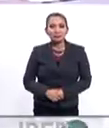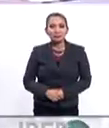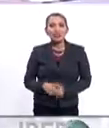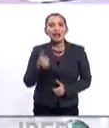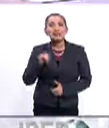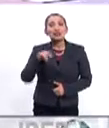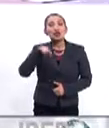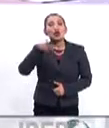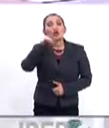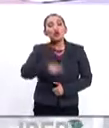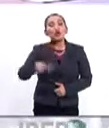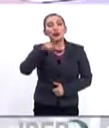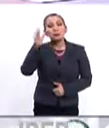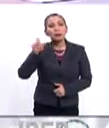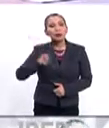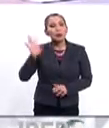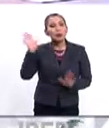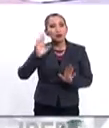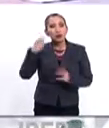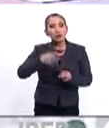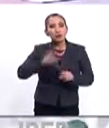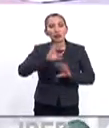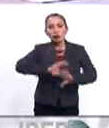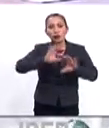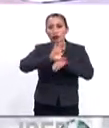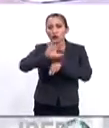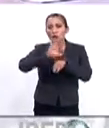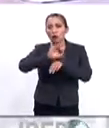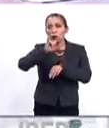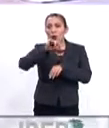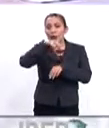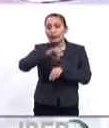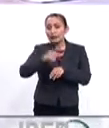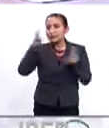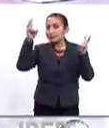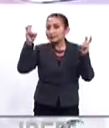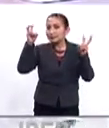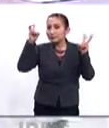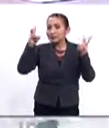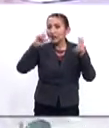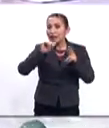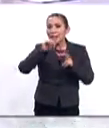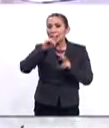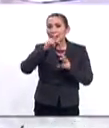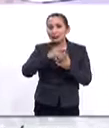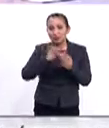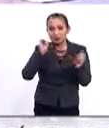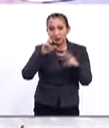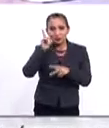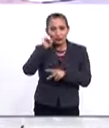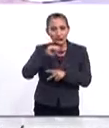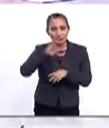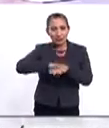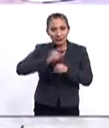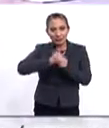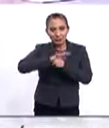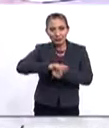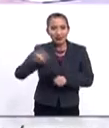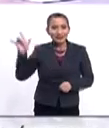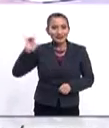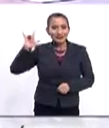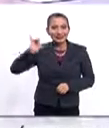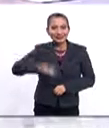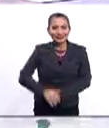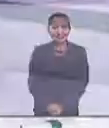Así es, y este lunes nos despedimos con música del cantautor colombiano Juanes y esto que se titula La Plata. Y nos esperamos mañana con más información.